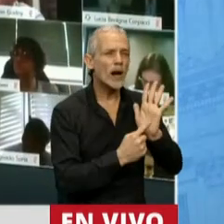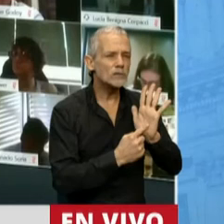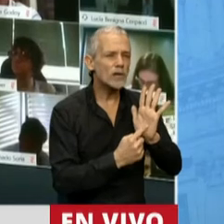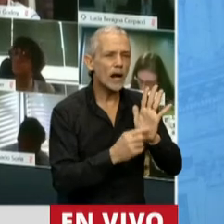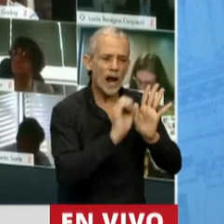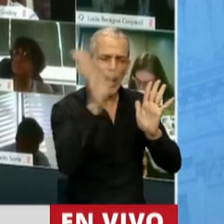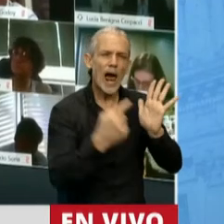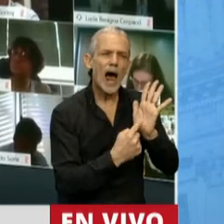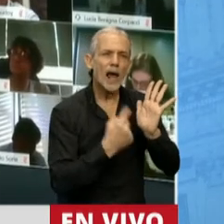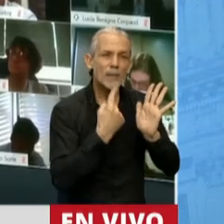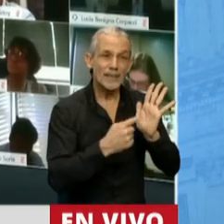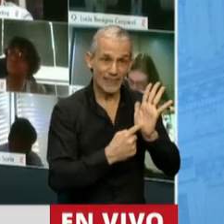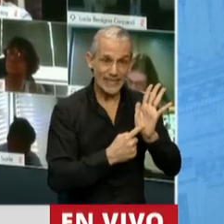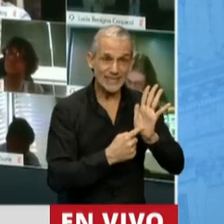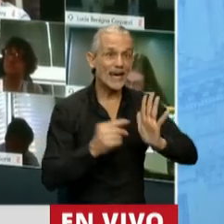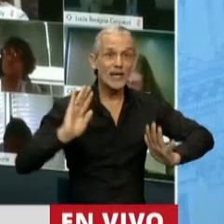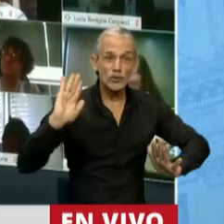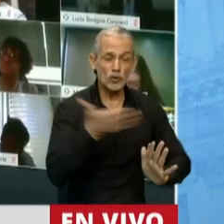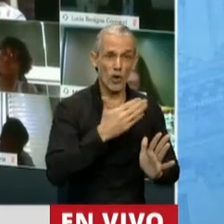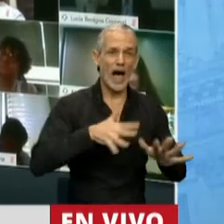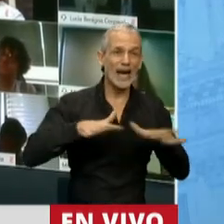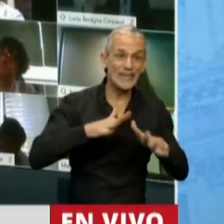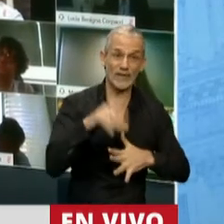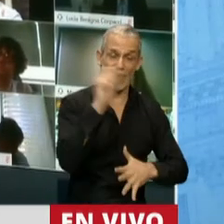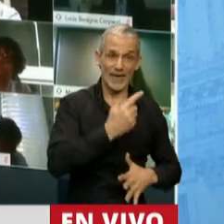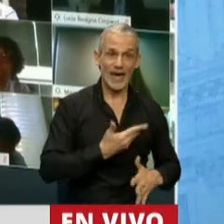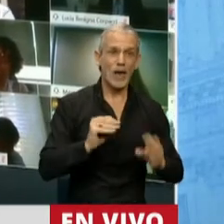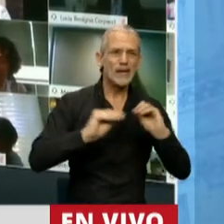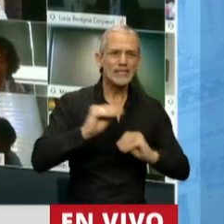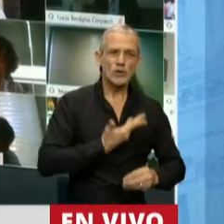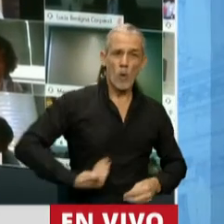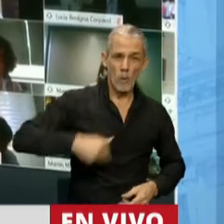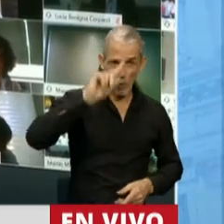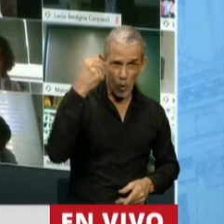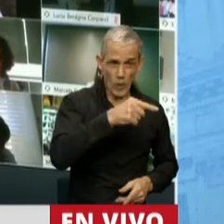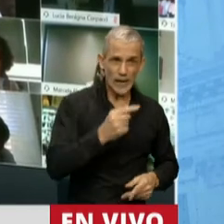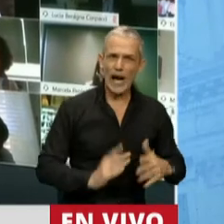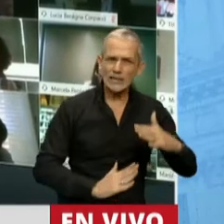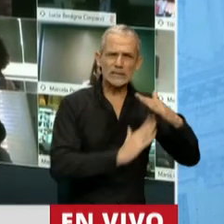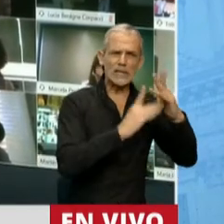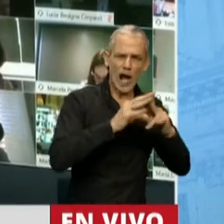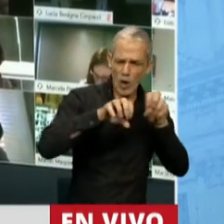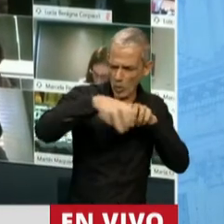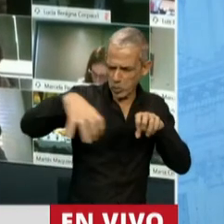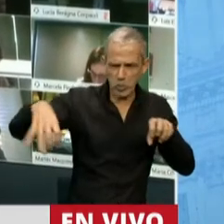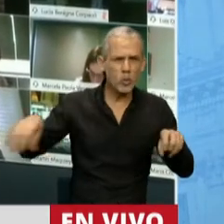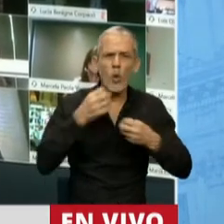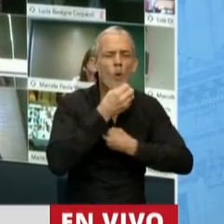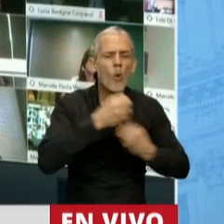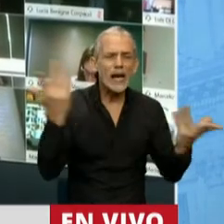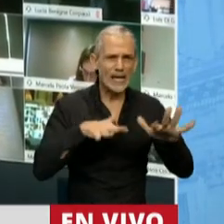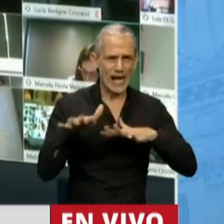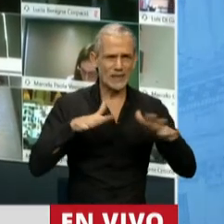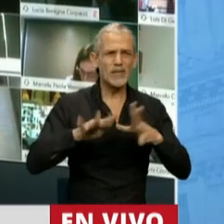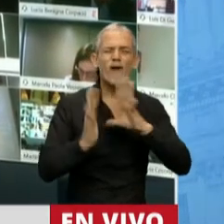Nacional claramente marca que toda la actividad de la Administración Pública, centralizada o descentralizada, cualquiera sea